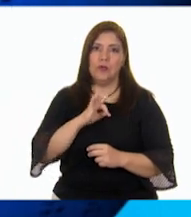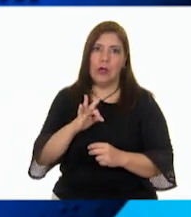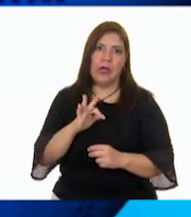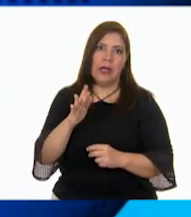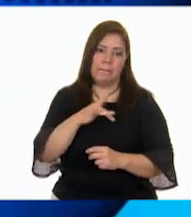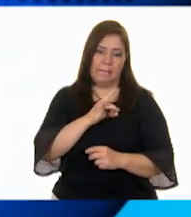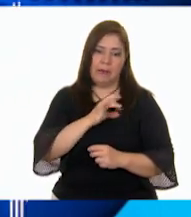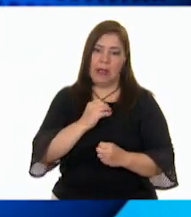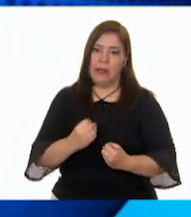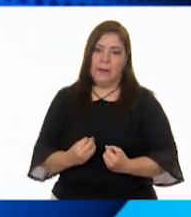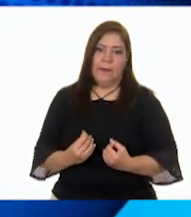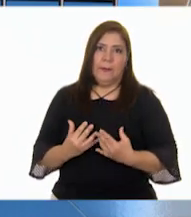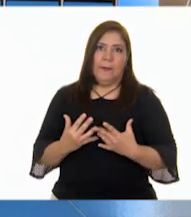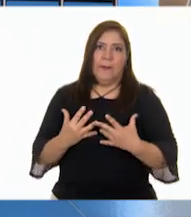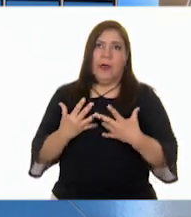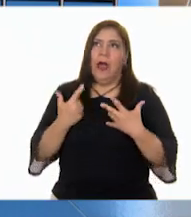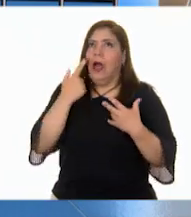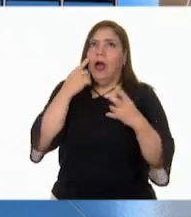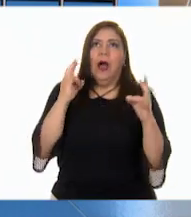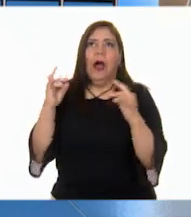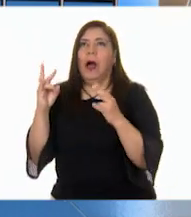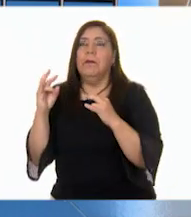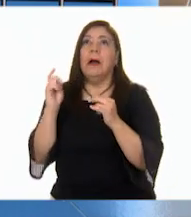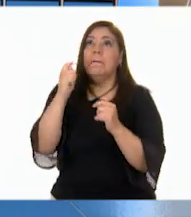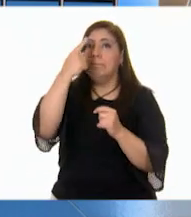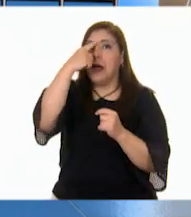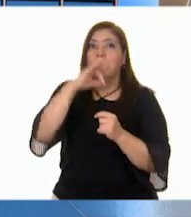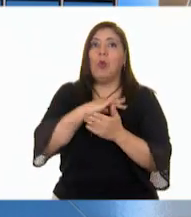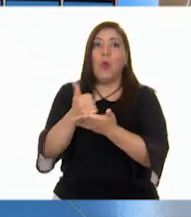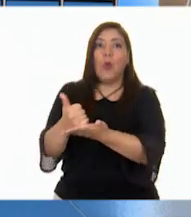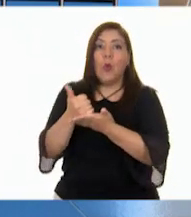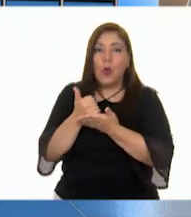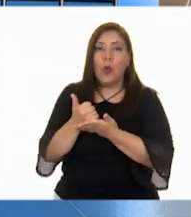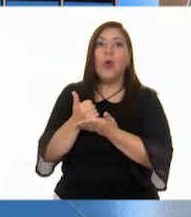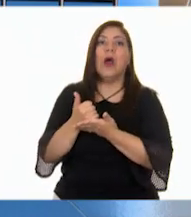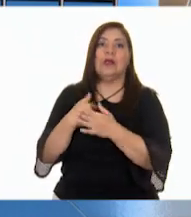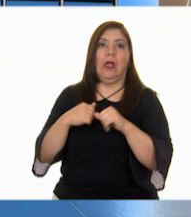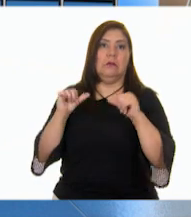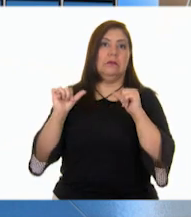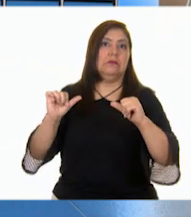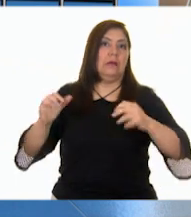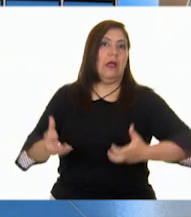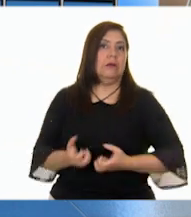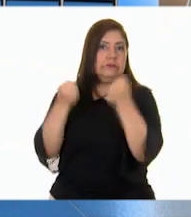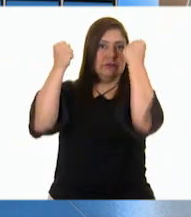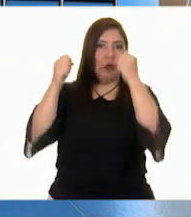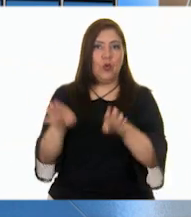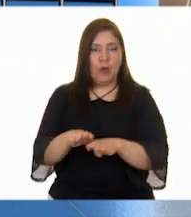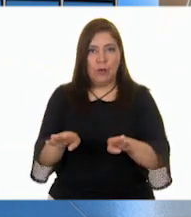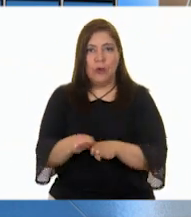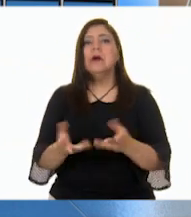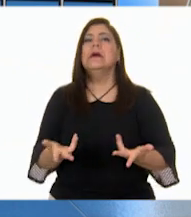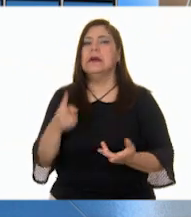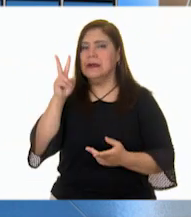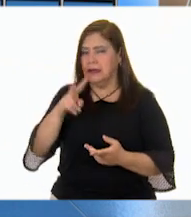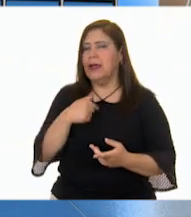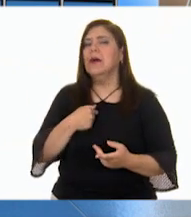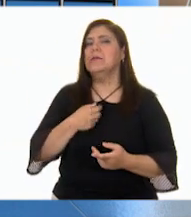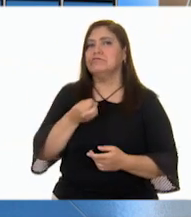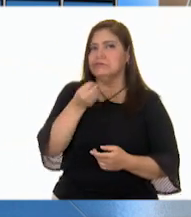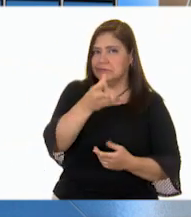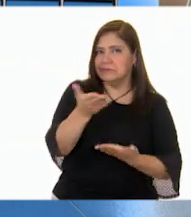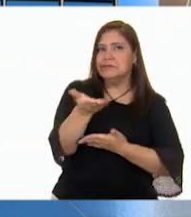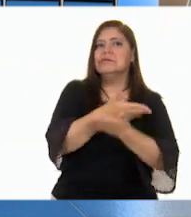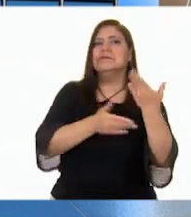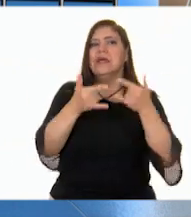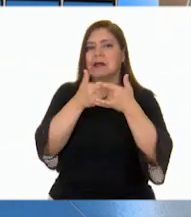por un instante y activó mis sentidos para buscar una solución que me permitiera ponerme a salvo. Me gusta mucho compartir mis